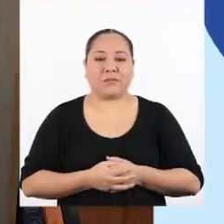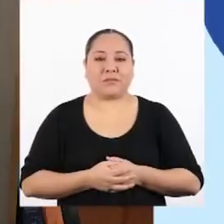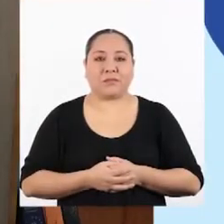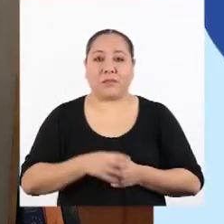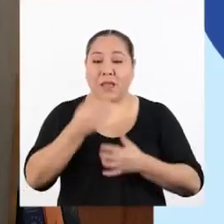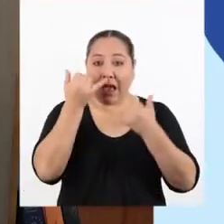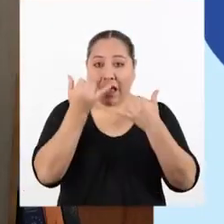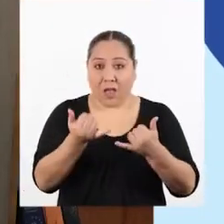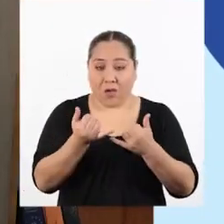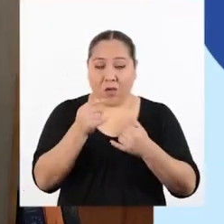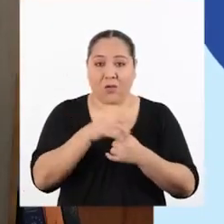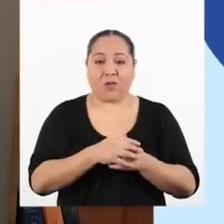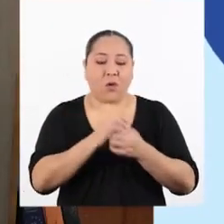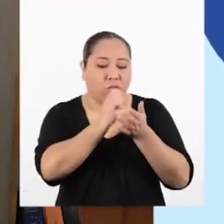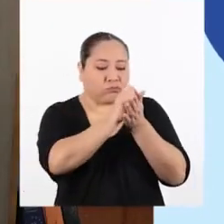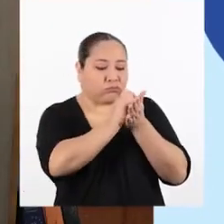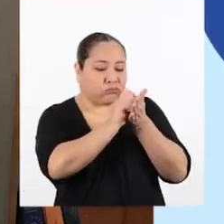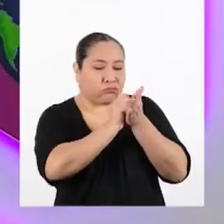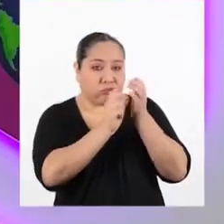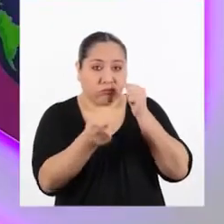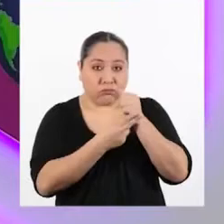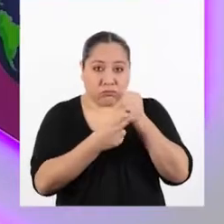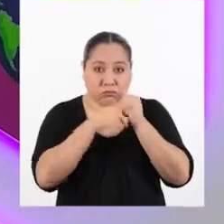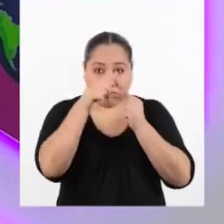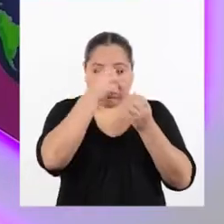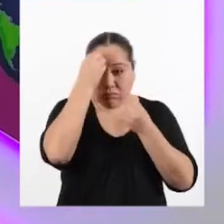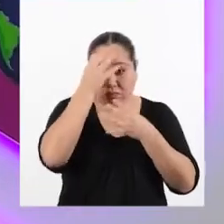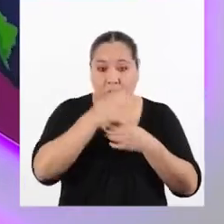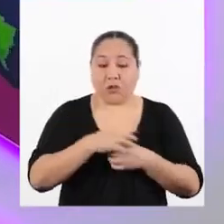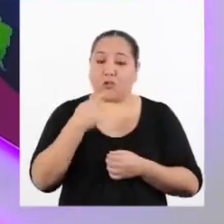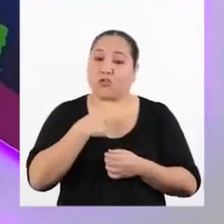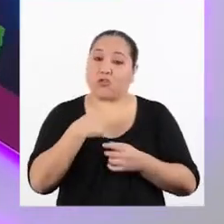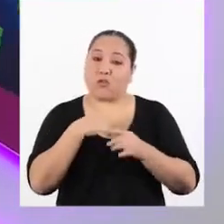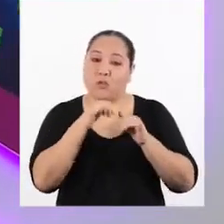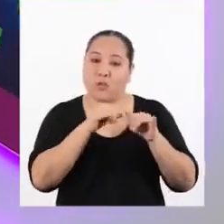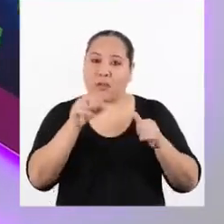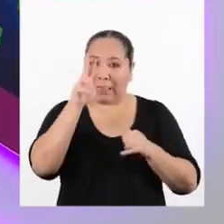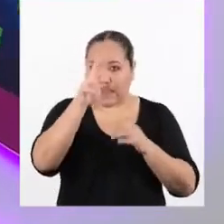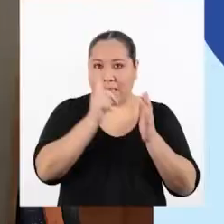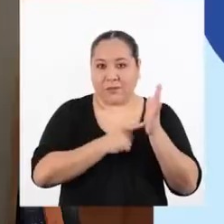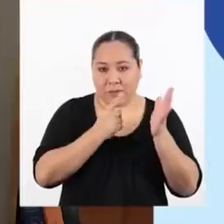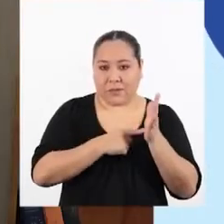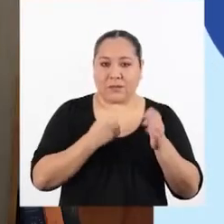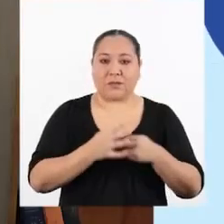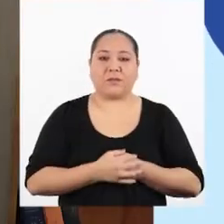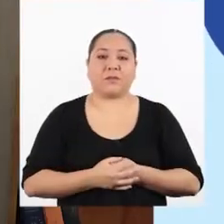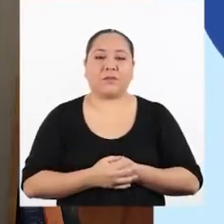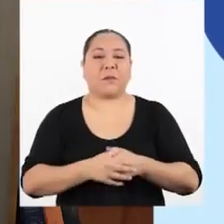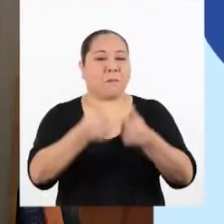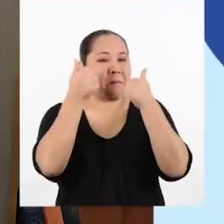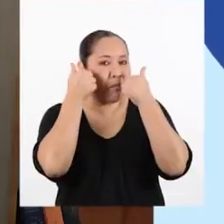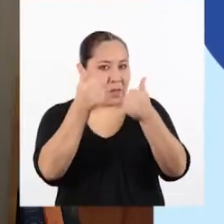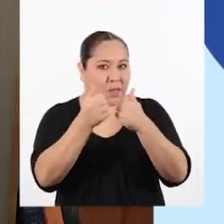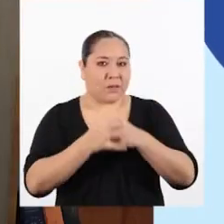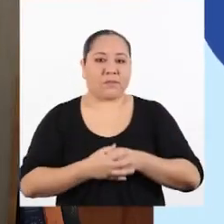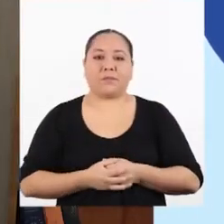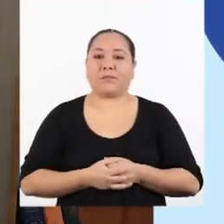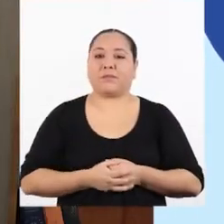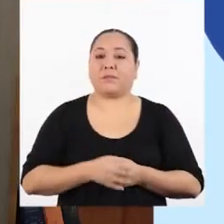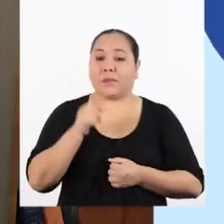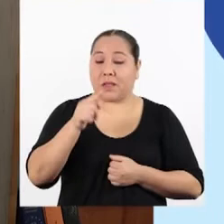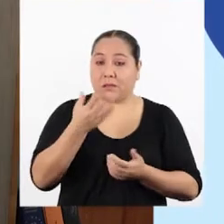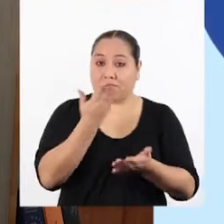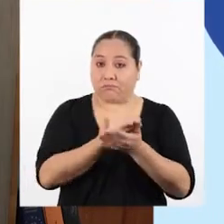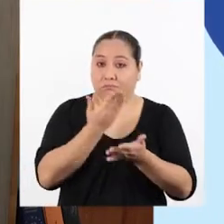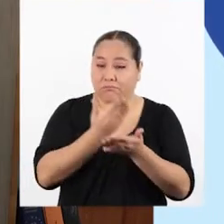Ahora, registren ese dato. Lo estoy midiendo tres veces. Muy bien. Hay que